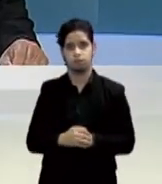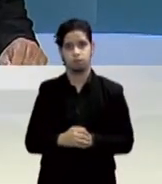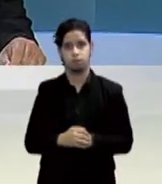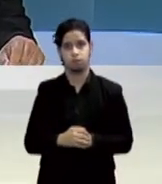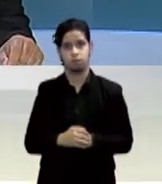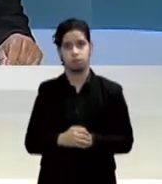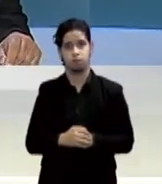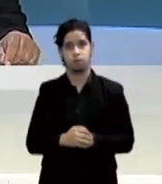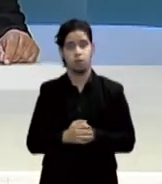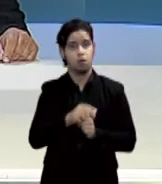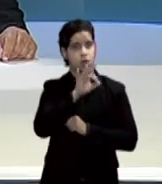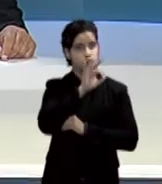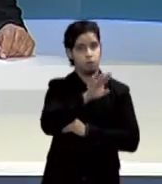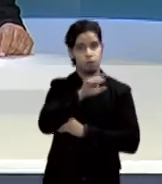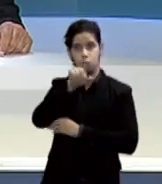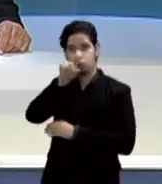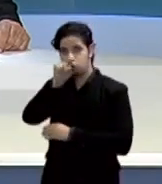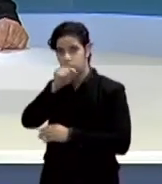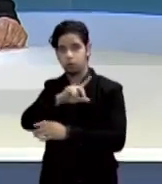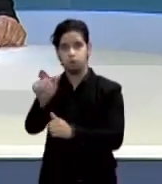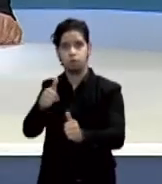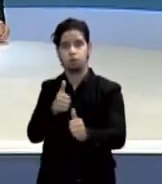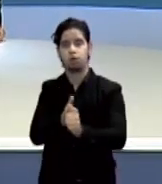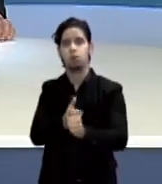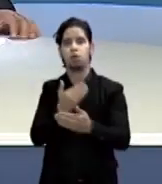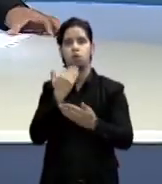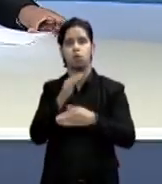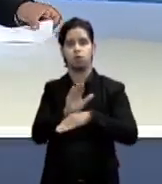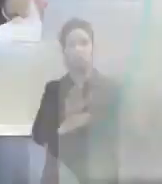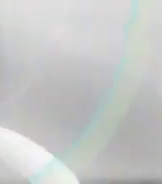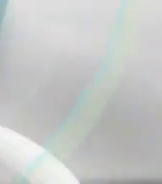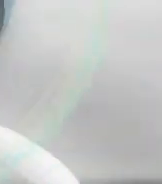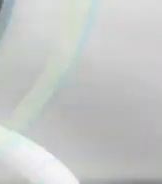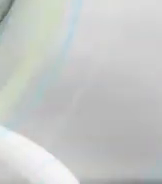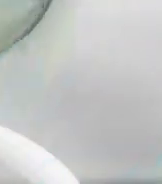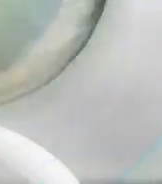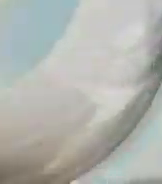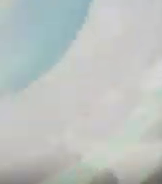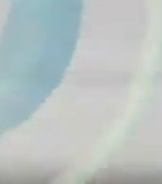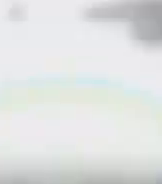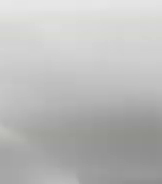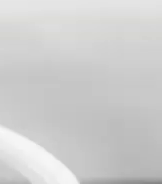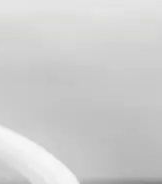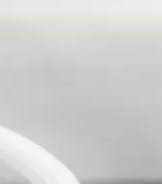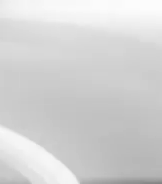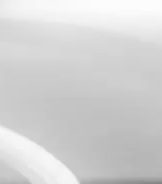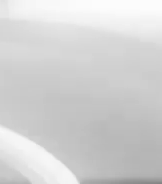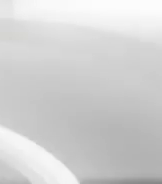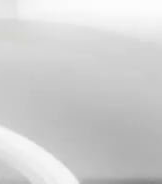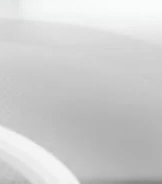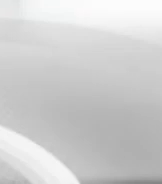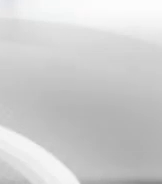7 punto pr y síganos en nuestras redes en facebook y twitter buenas tardes no no